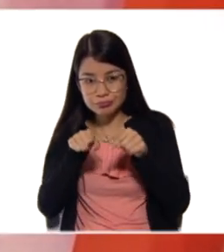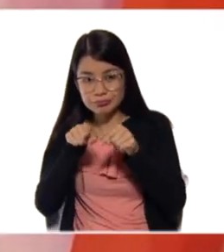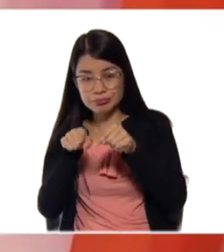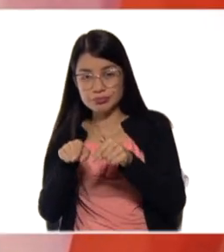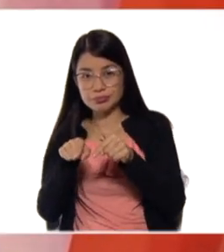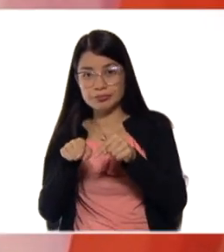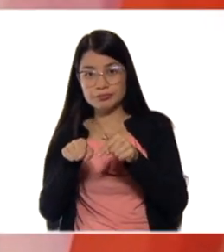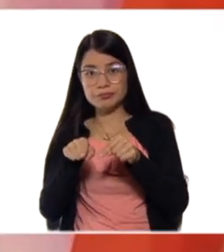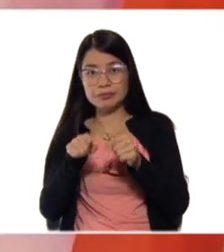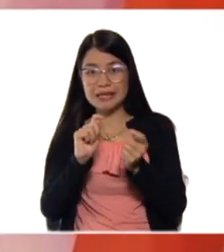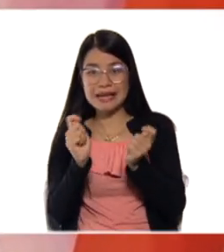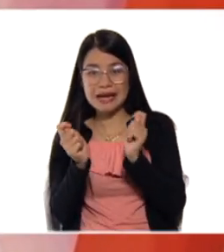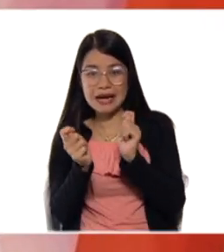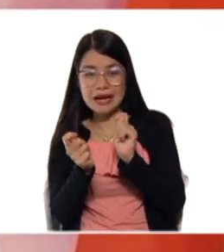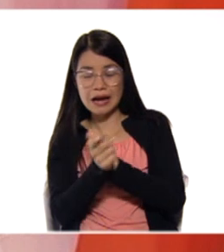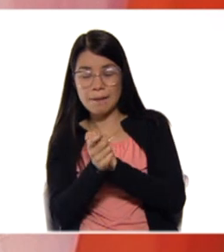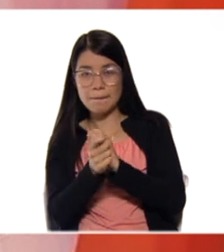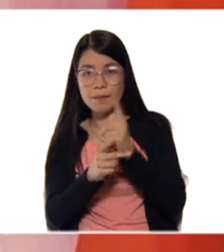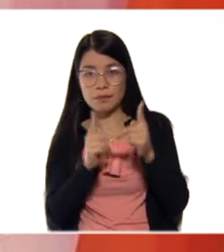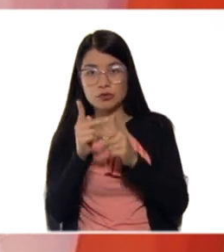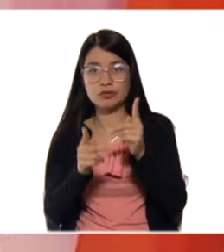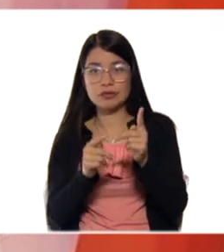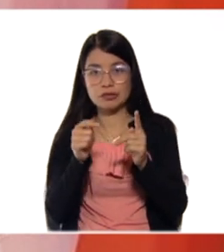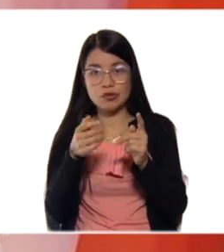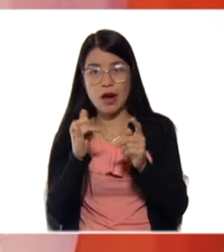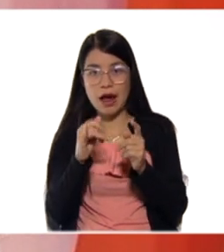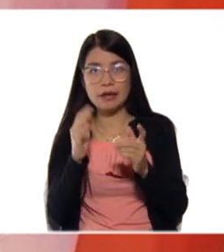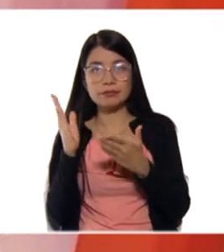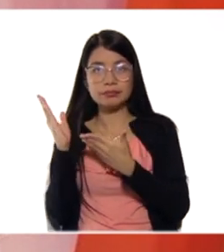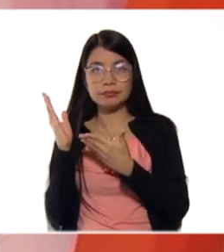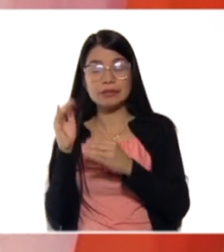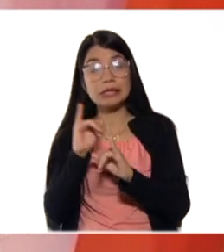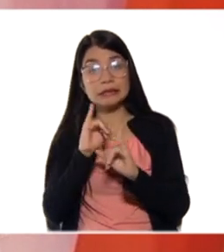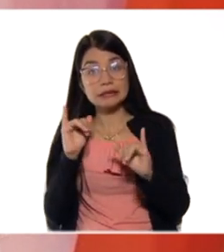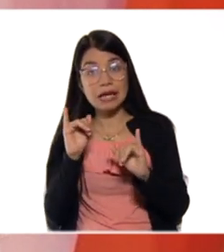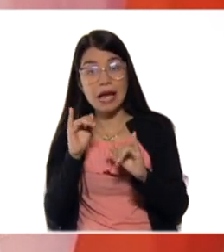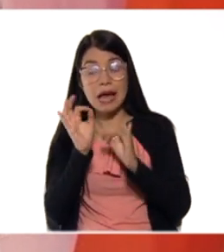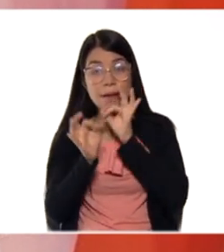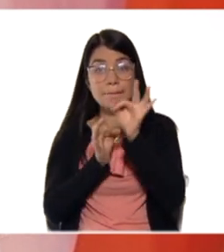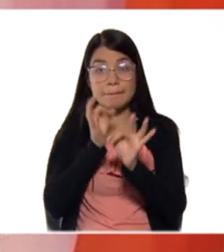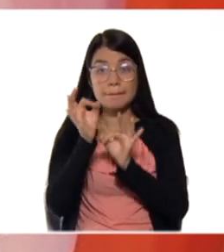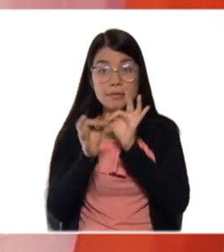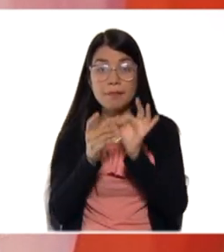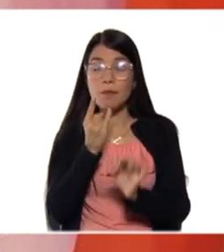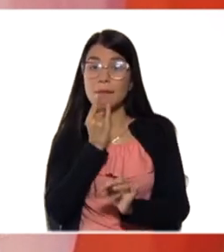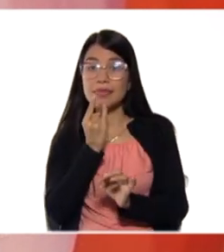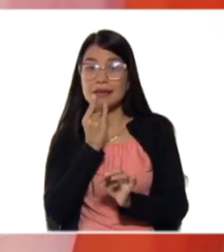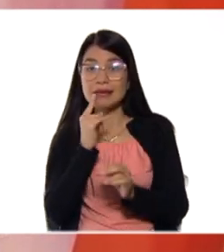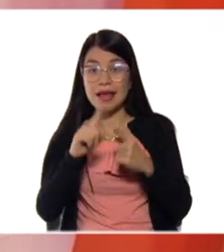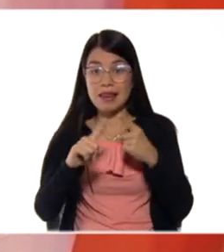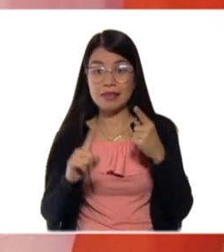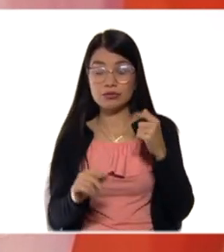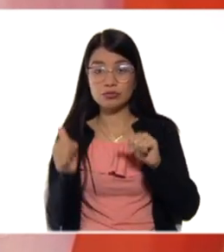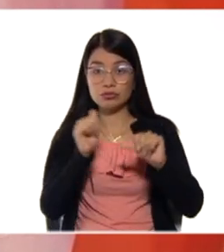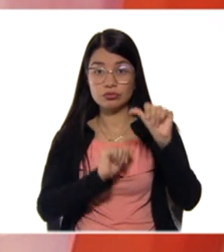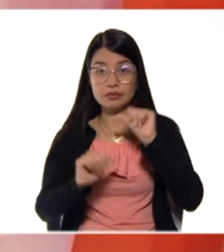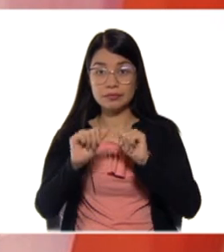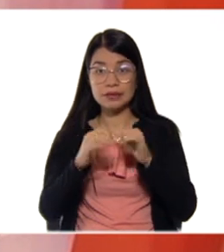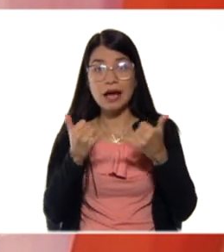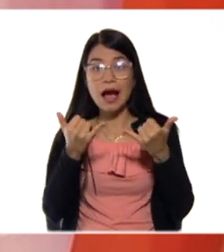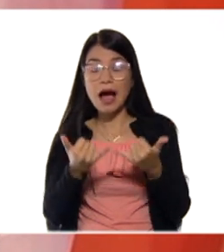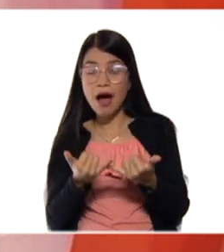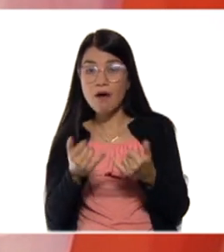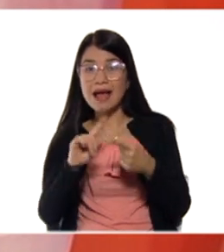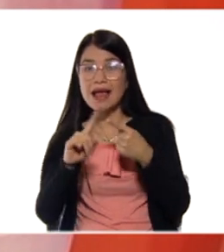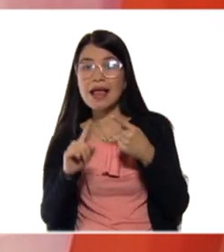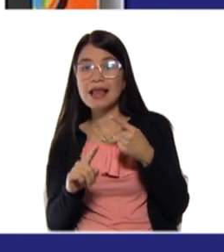Bien. Entonces, ya hablamos de las baterías como una parte de la electroquímica. Ahora vamos a hablar de la electrólisis,